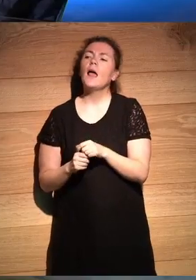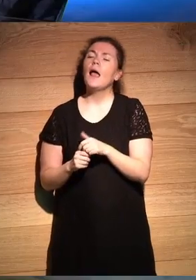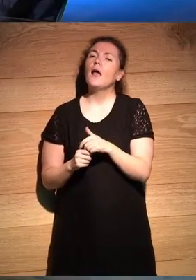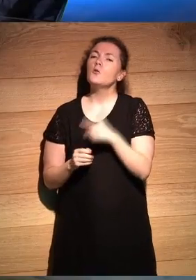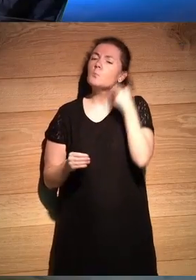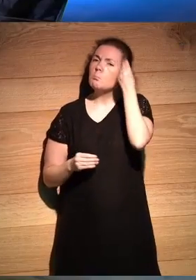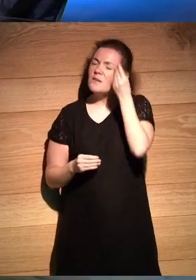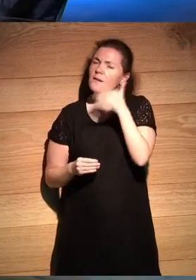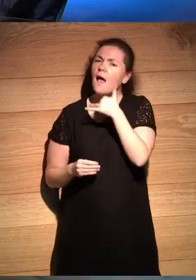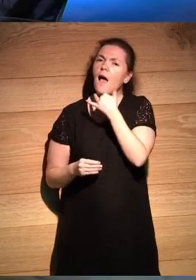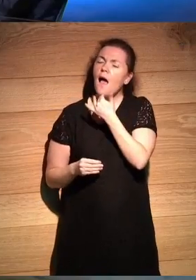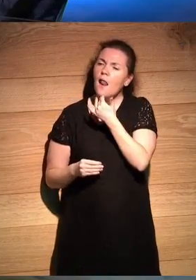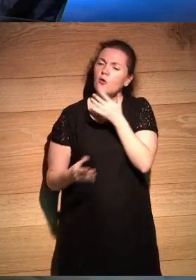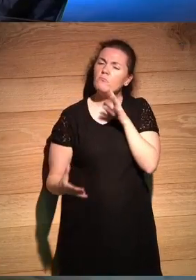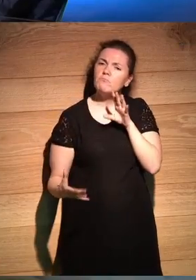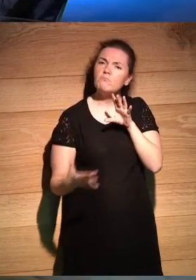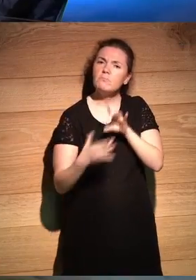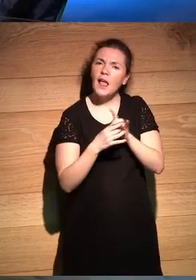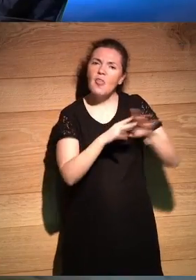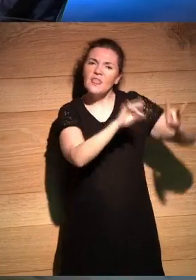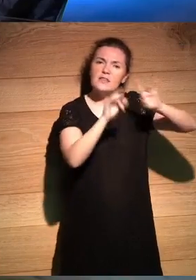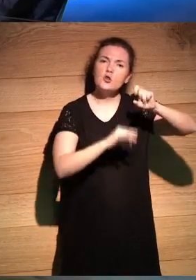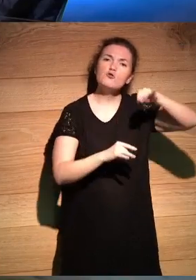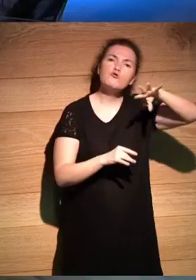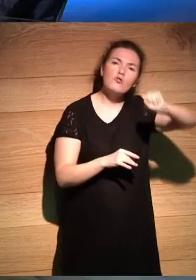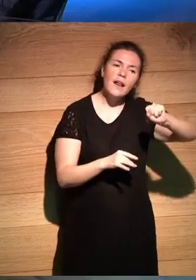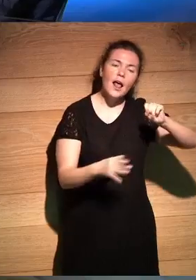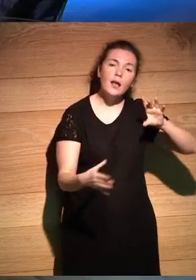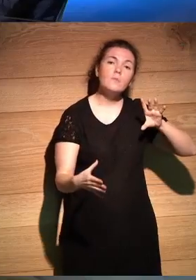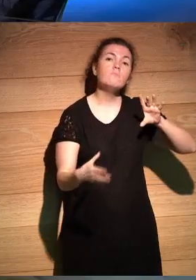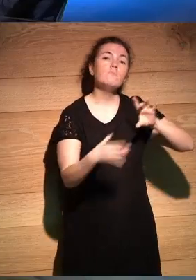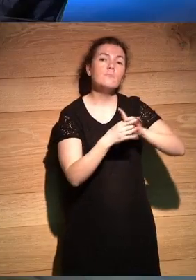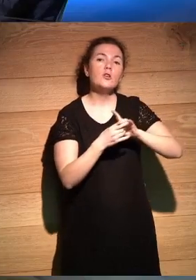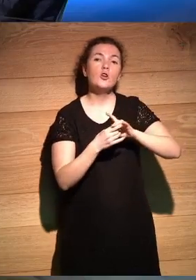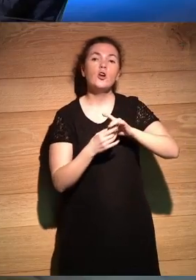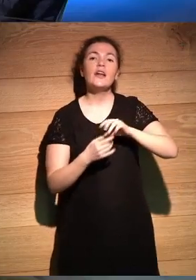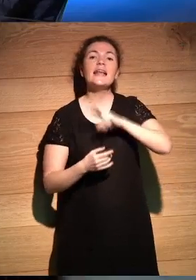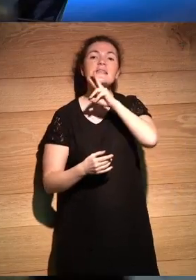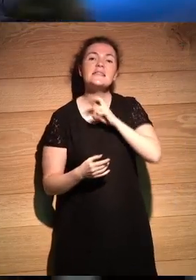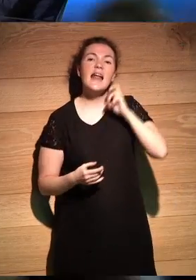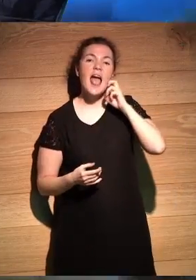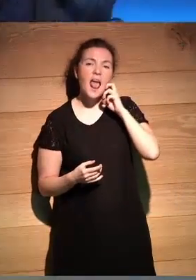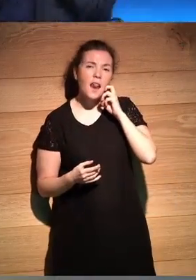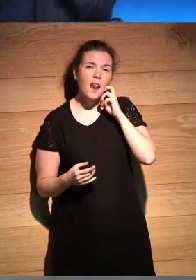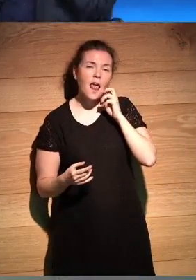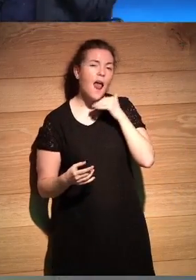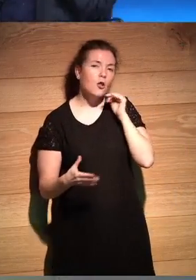algo que ver los desiertos de Sonora con los desiertos de Israel ¿correcto? es eso ¿no?